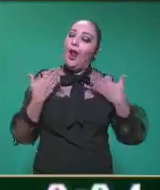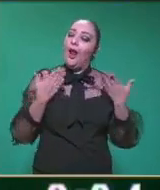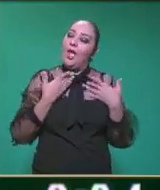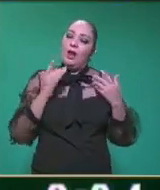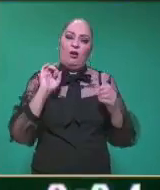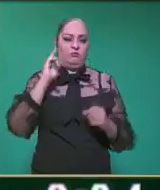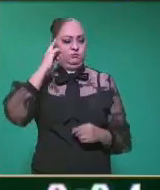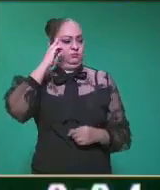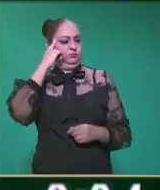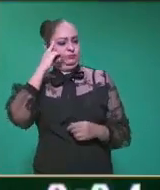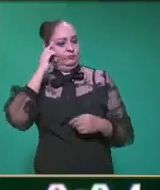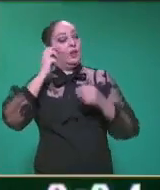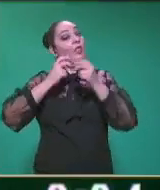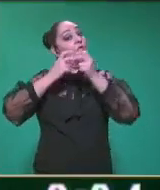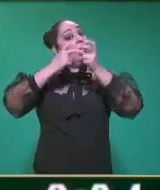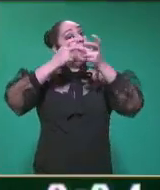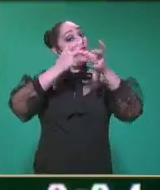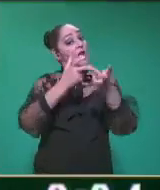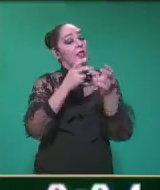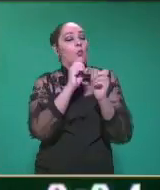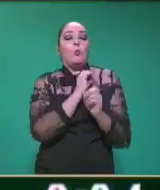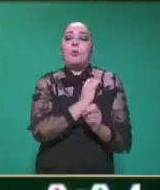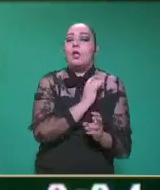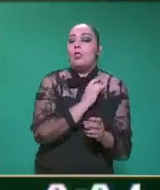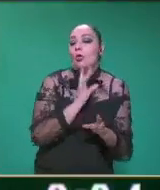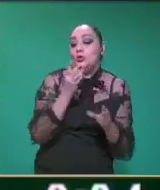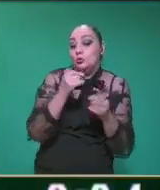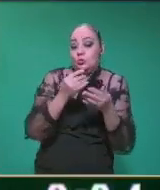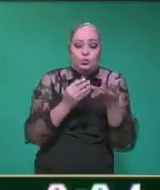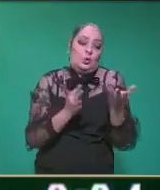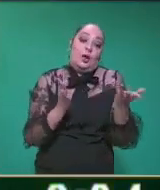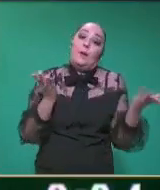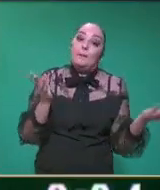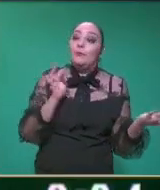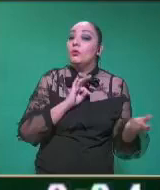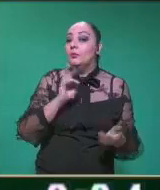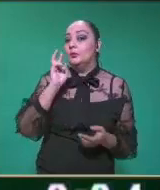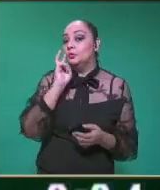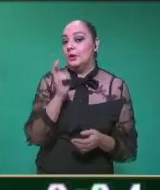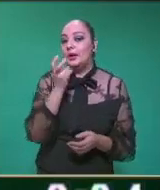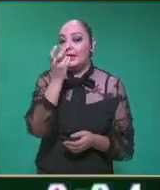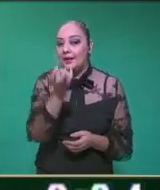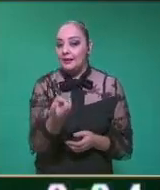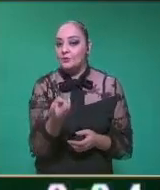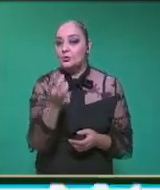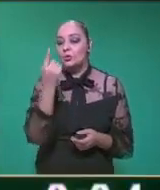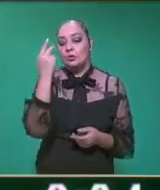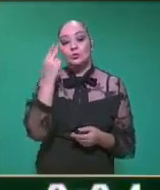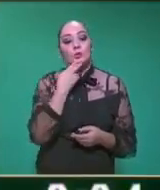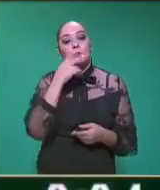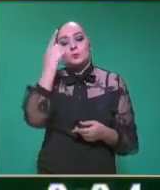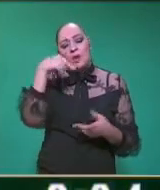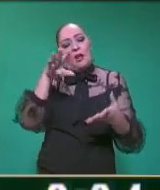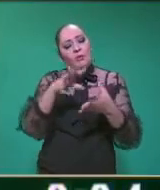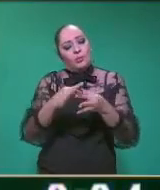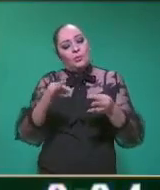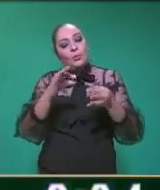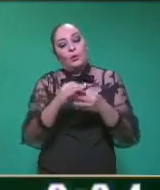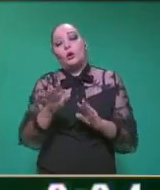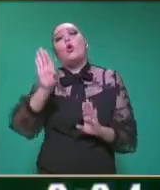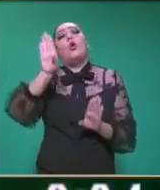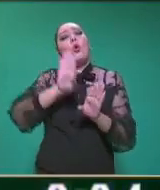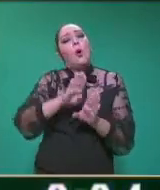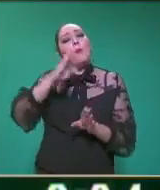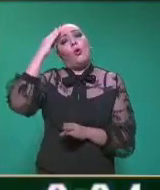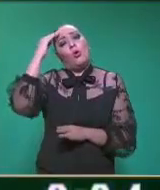enojón, inteligente, miedoso, entre otras. Y, estas cosas que utilizamos para describir, se le conoce con el